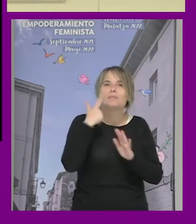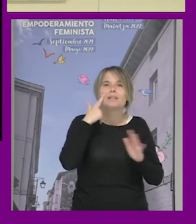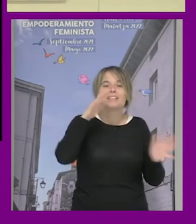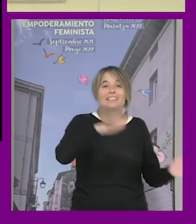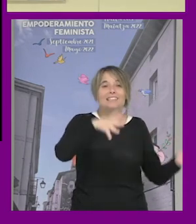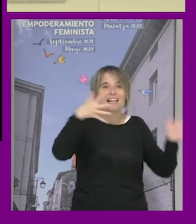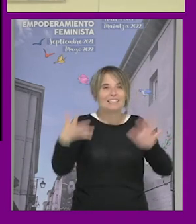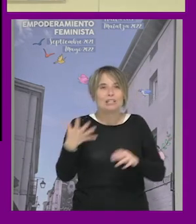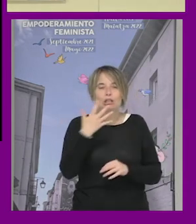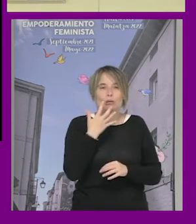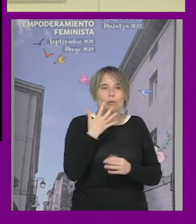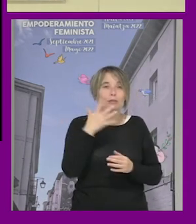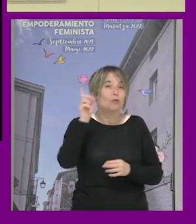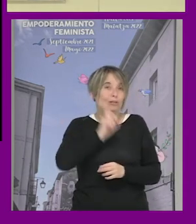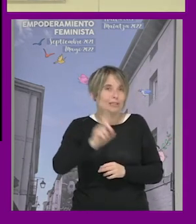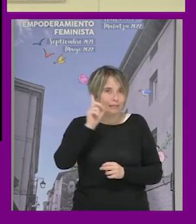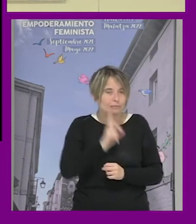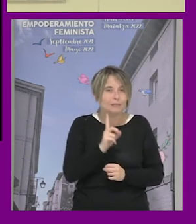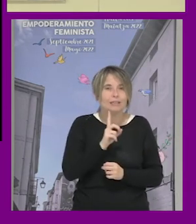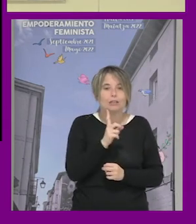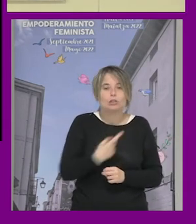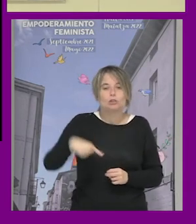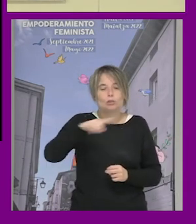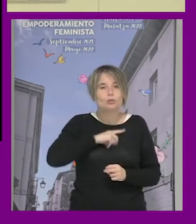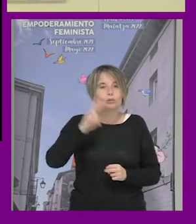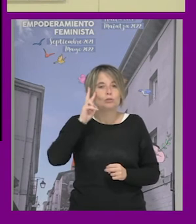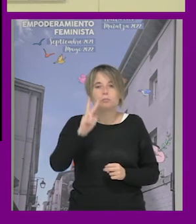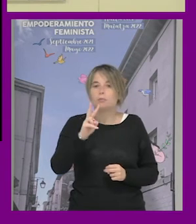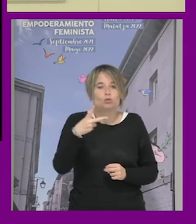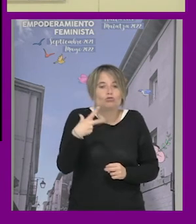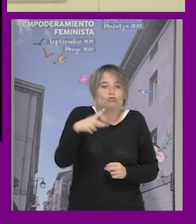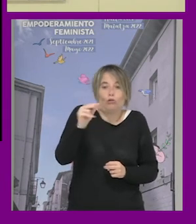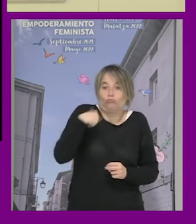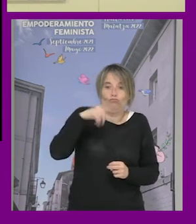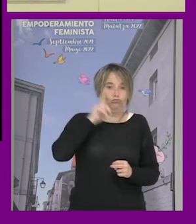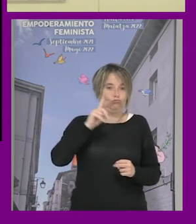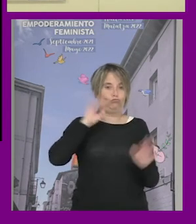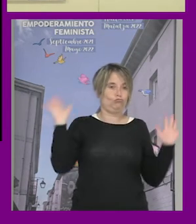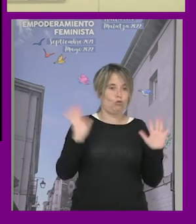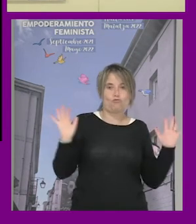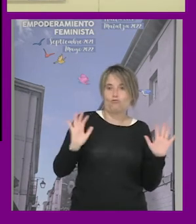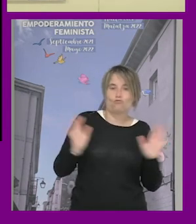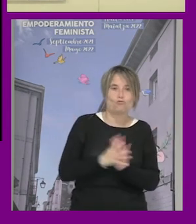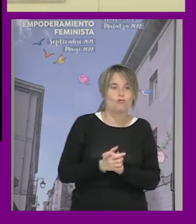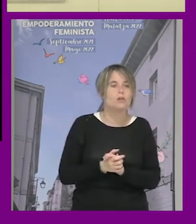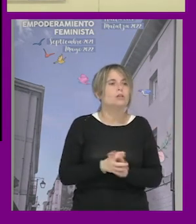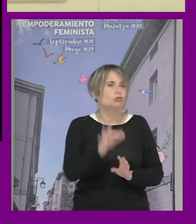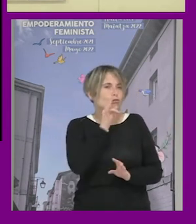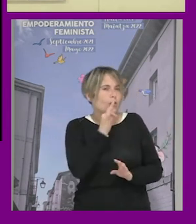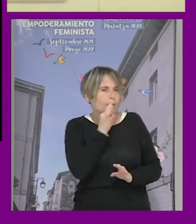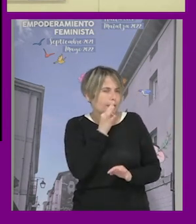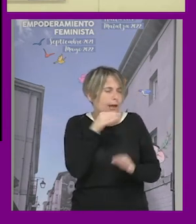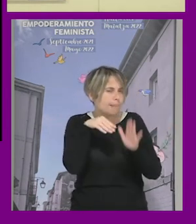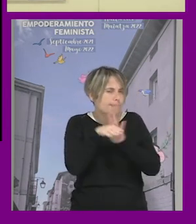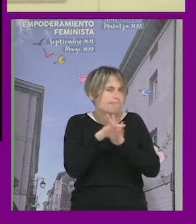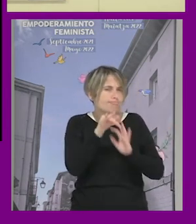por ejemplo en el caso de las lesbianas lo que nos encontramos era la negación de la existencia ¿no? y aún encontramos reminiscencias de esta